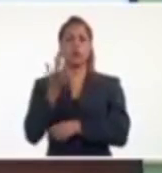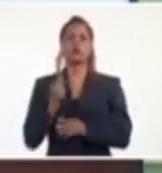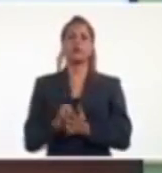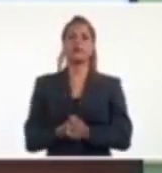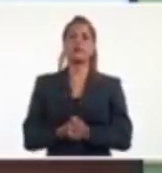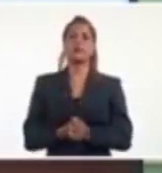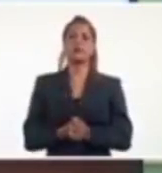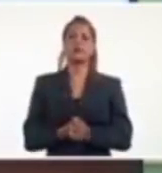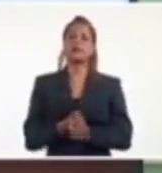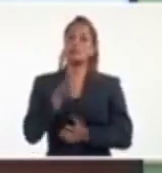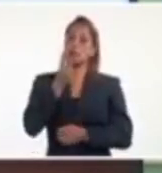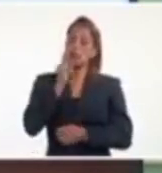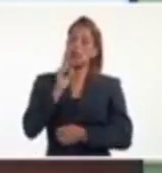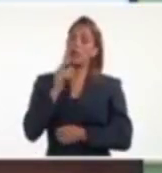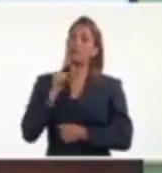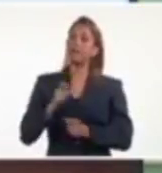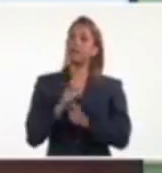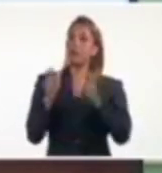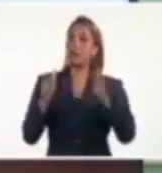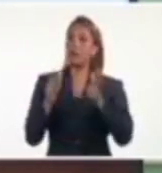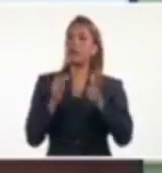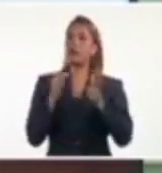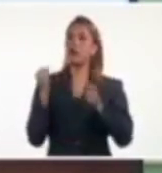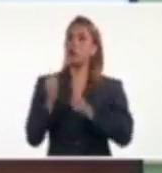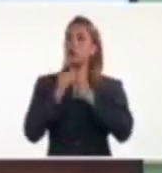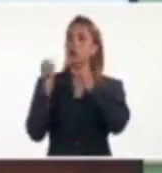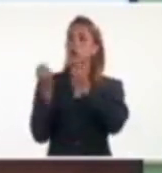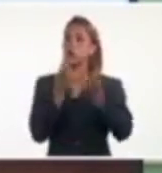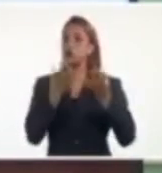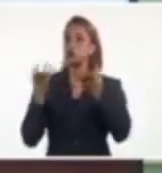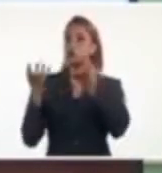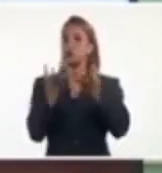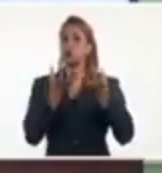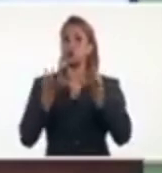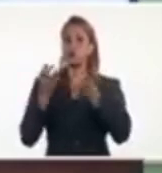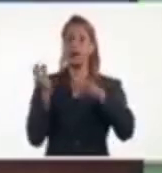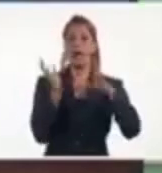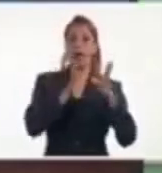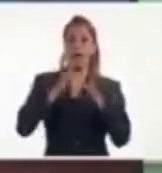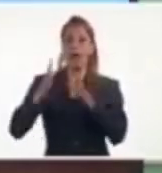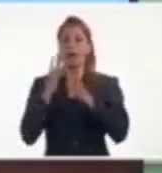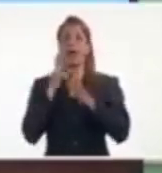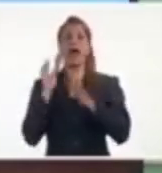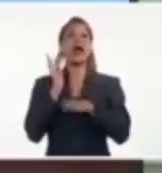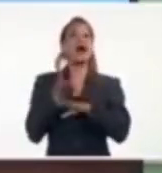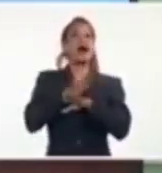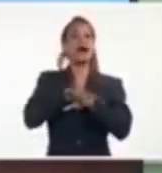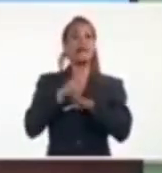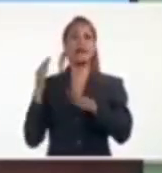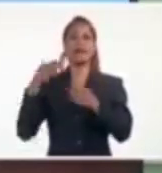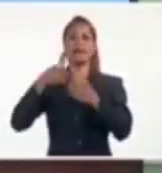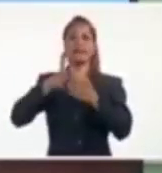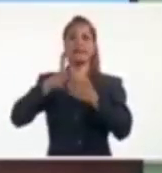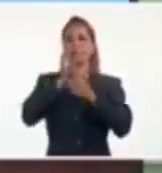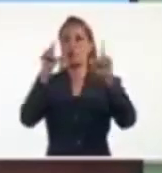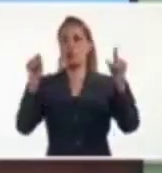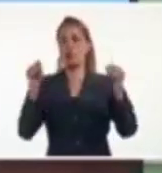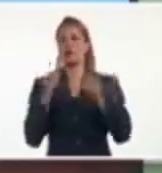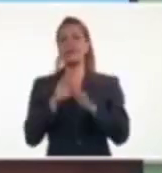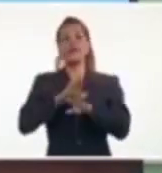Incluso incrementar un poquito más la intensidad antes de llegar a Cuba. Claro, después que pasa por Cuba,